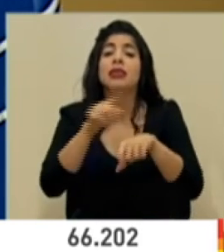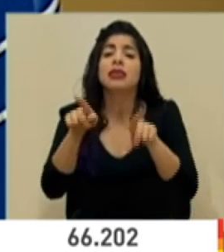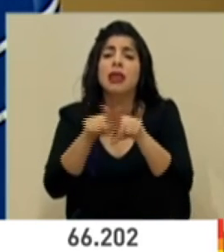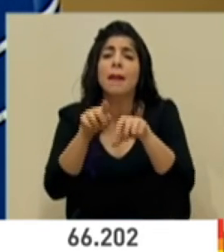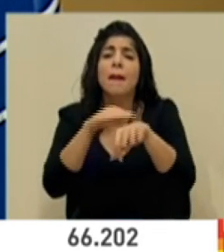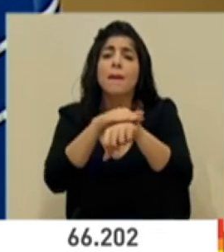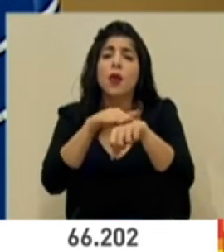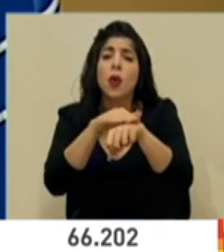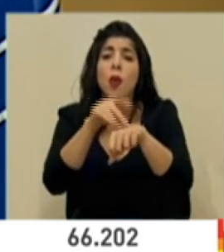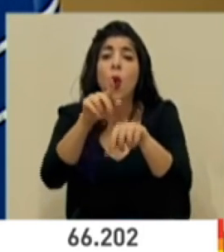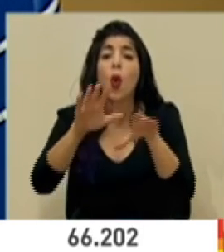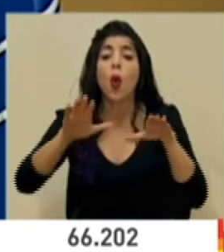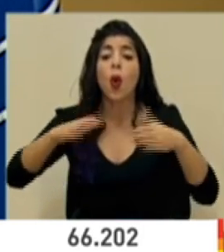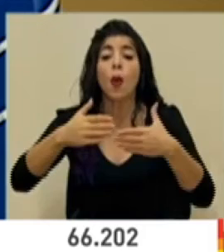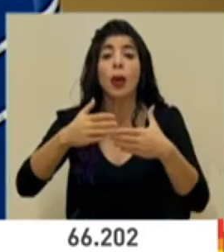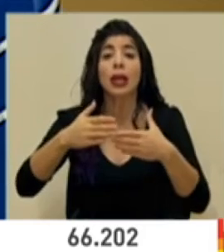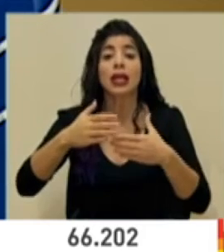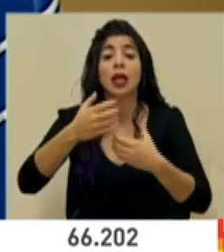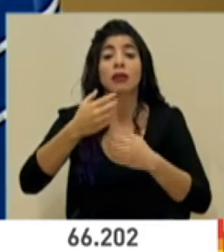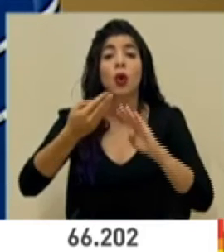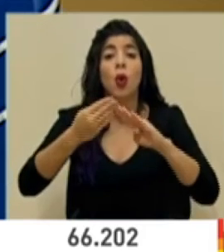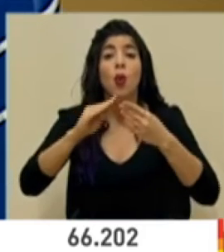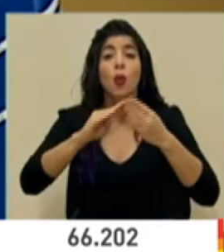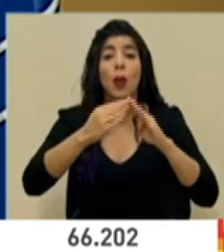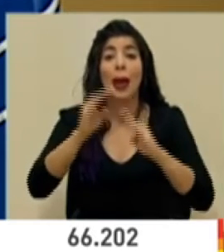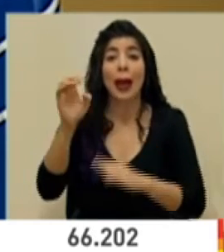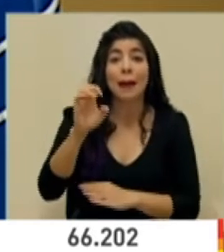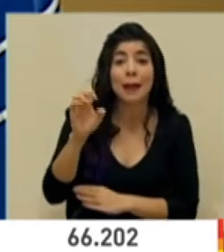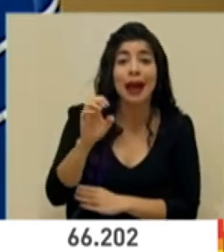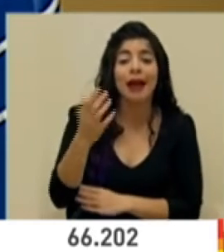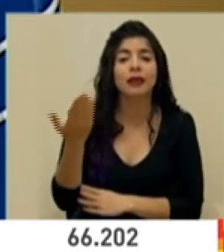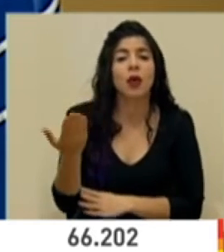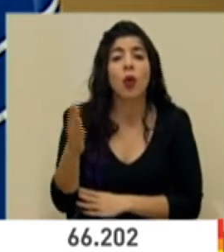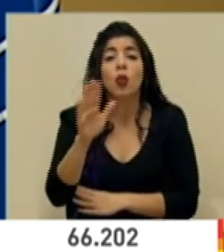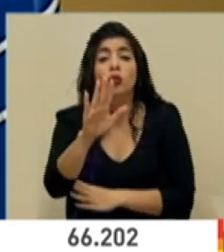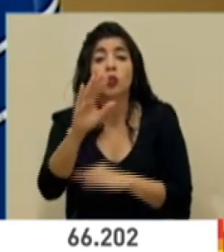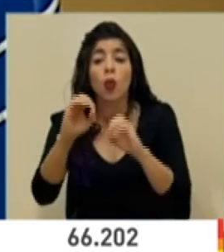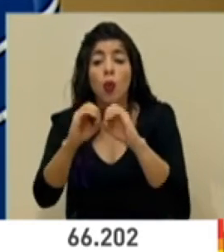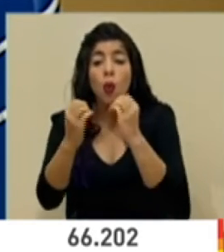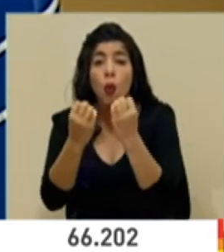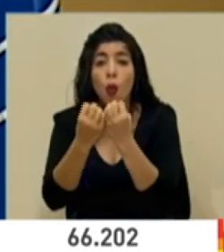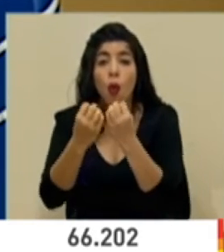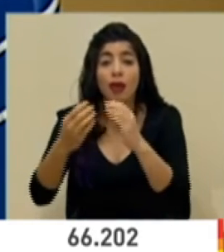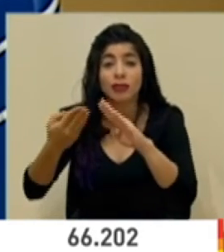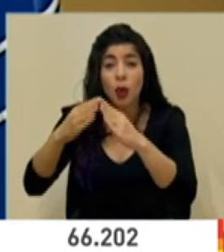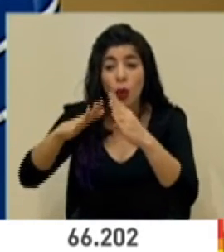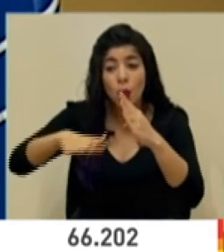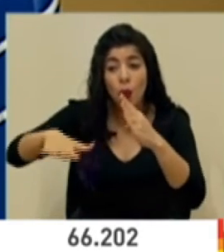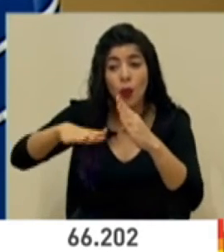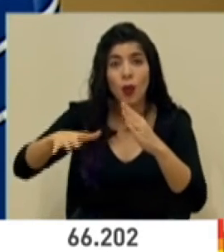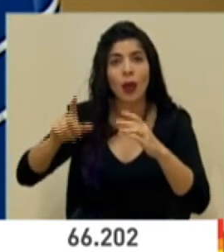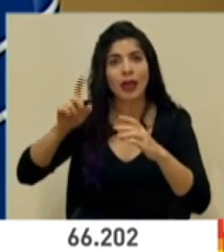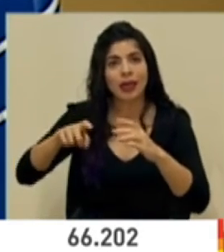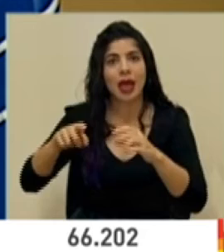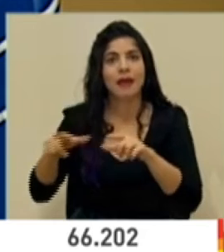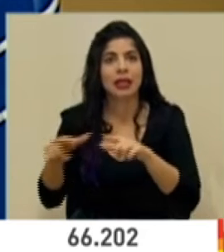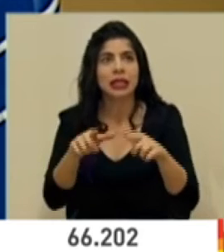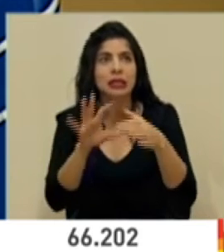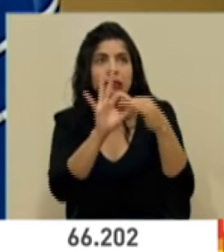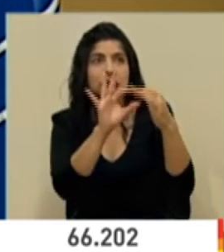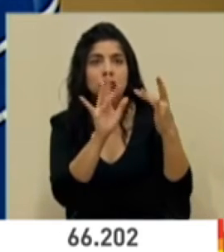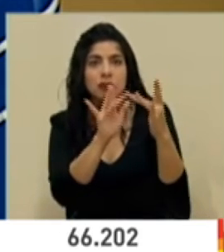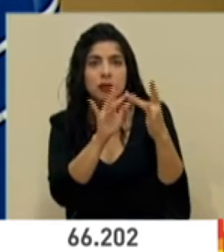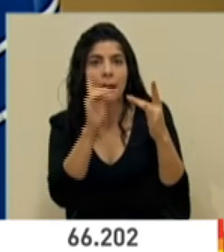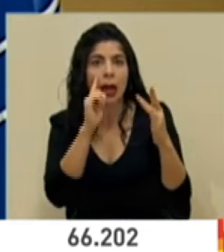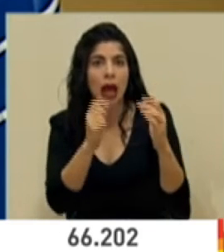activen sus comités comunales de emergencia, sus organizaciones locales y comunales para el apoyo y por